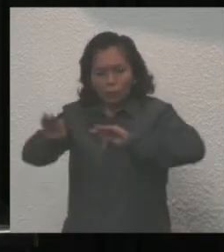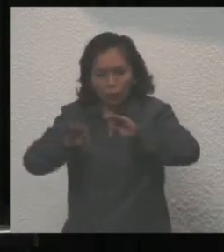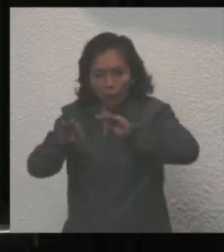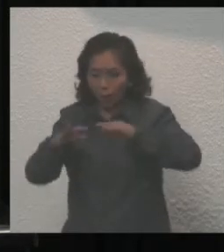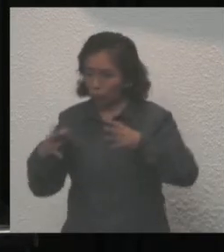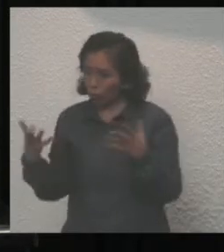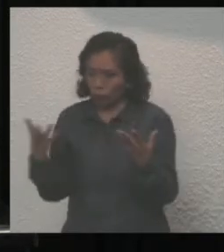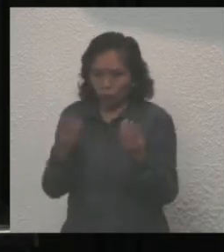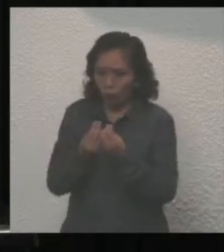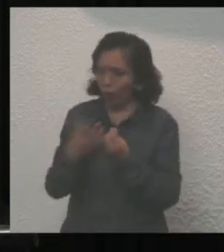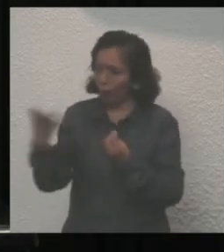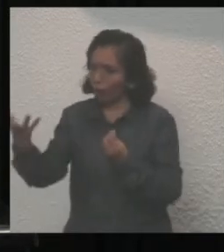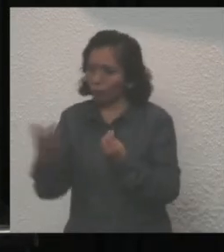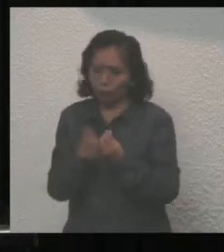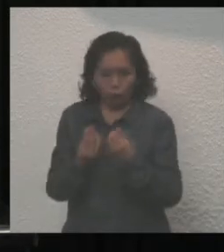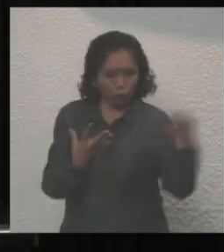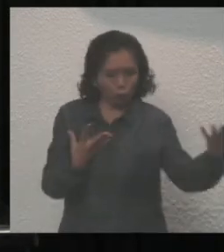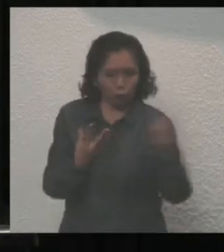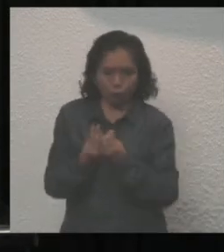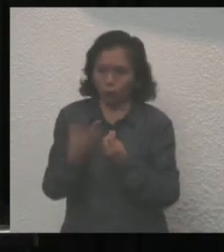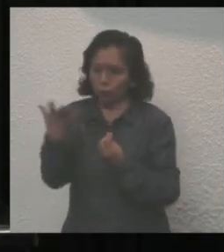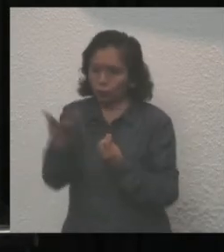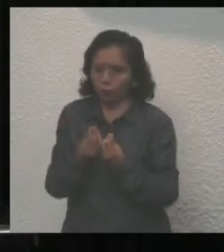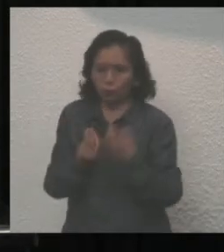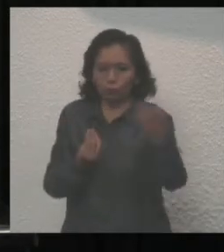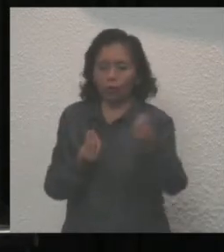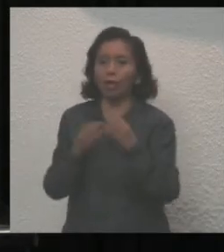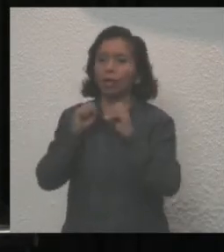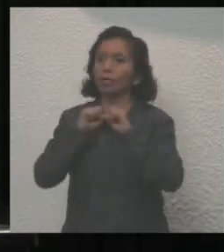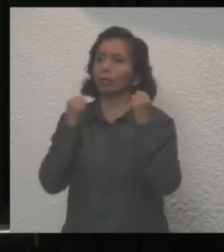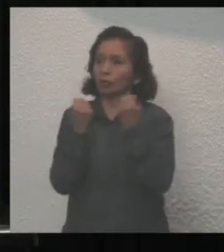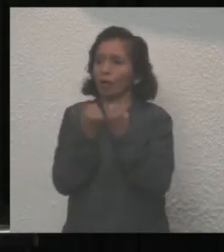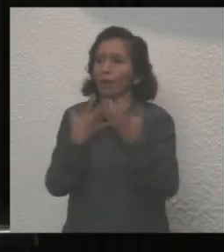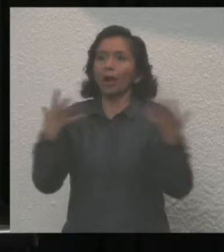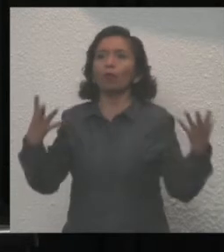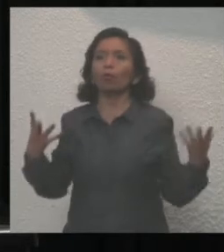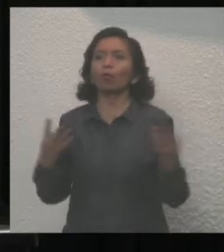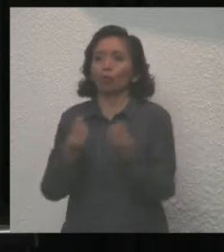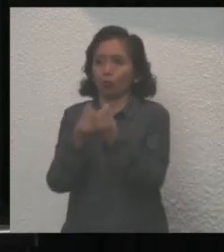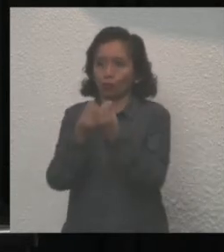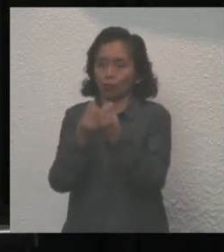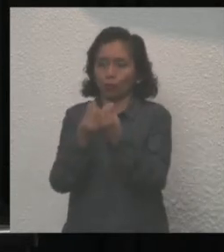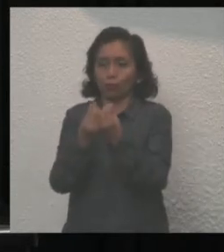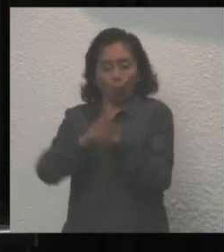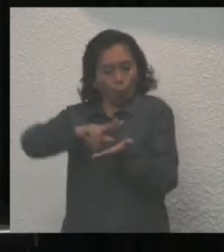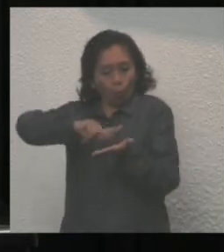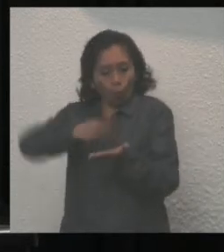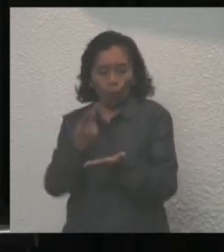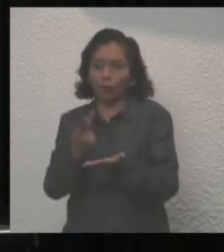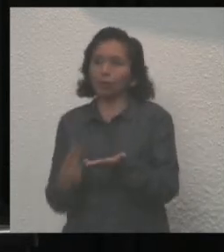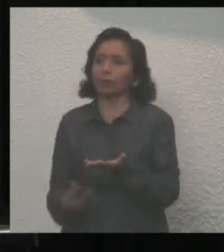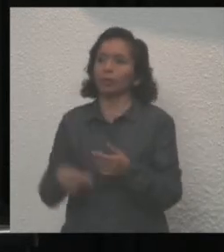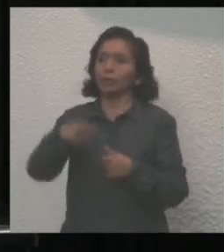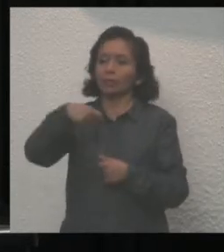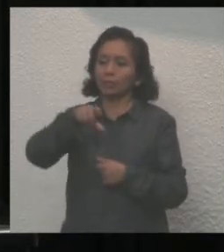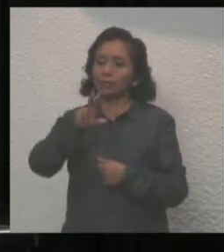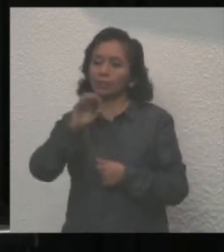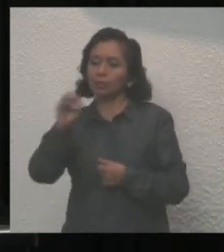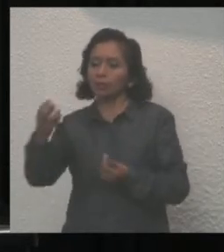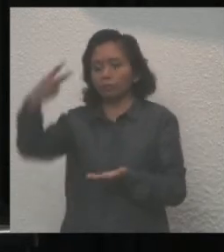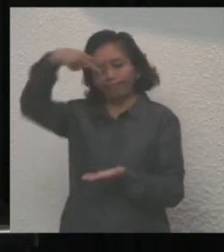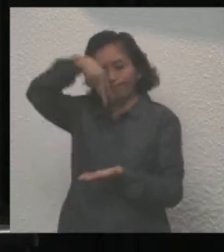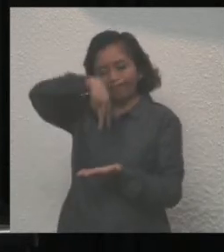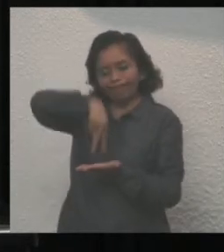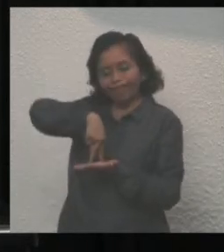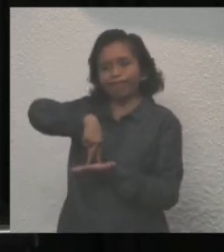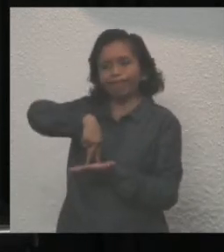a todos los liderazgos de la sociedad civil para que juntos pongamos de pie nuevamente a este hermoso estado